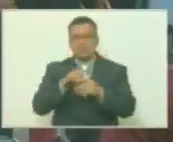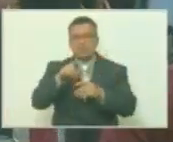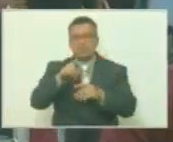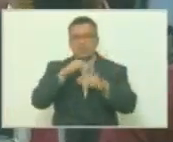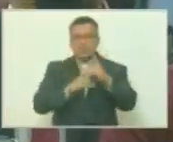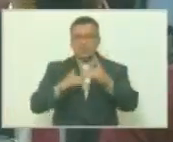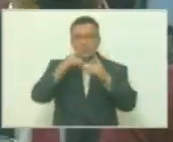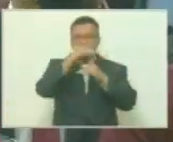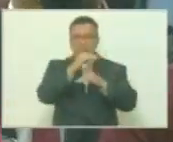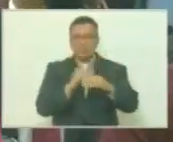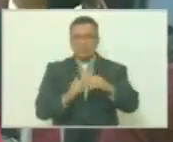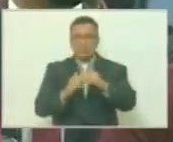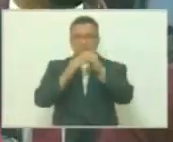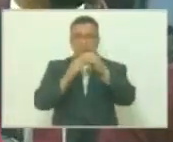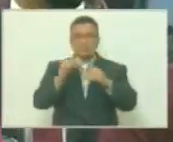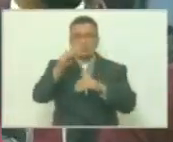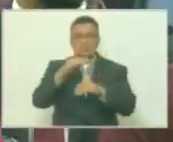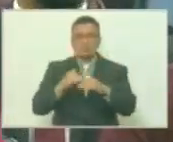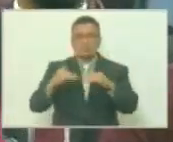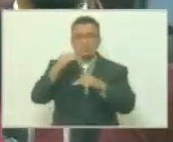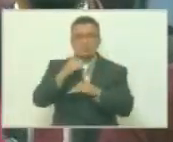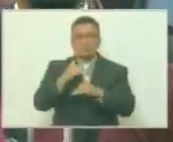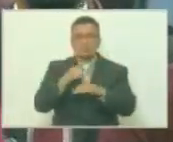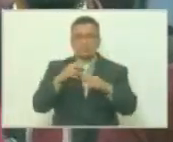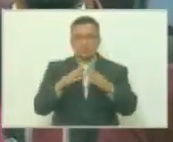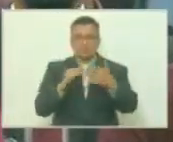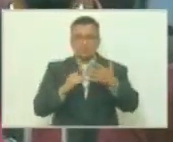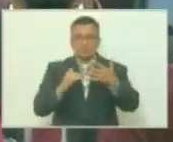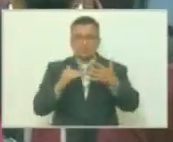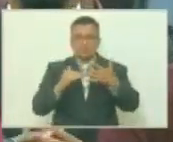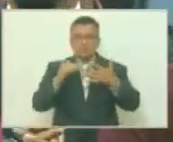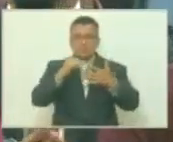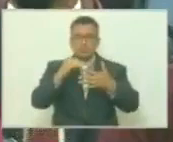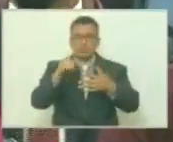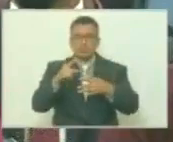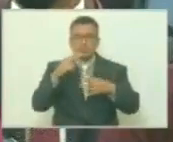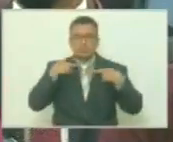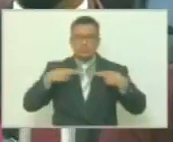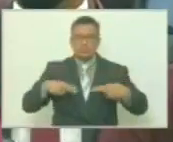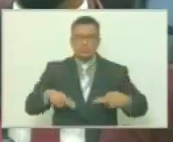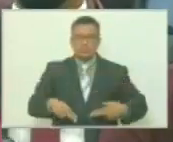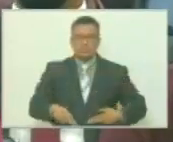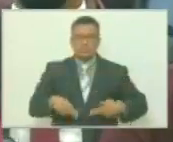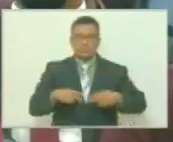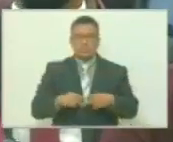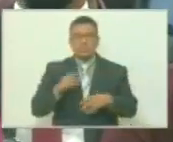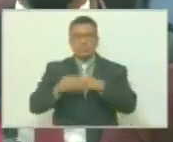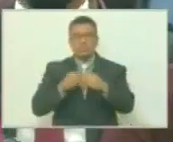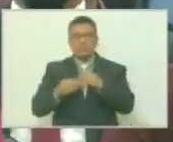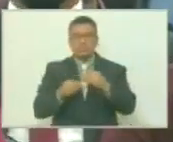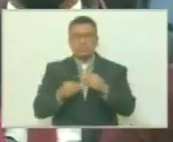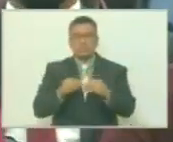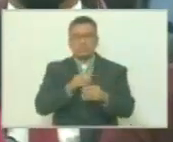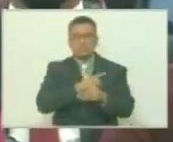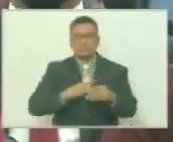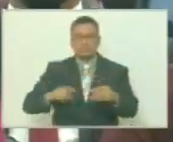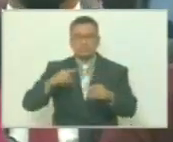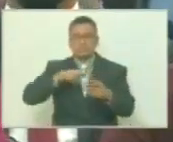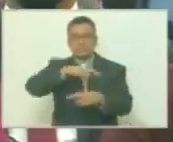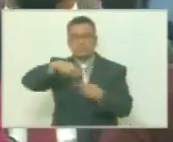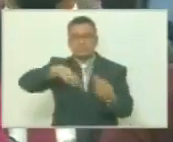el alto grado en la escala de los humanos, como es el de ser un